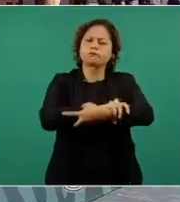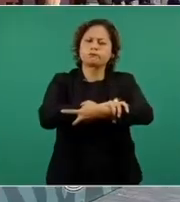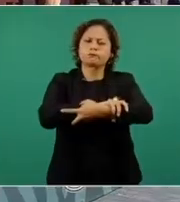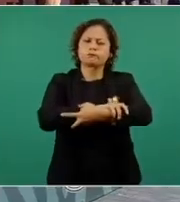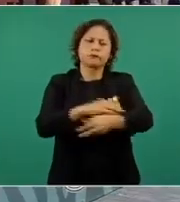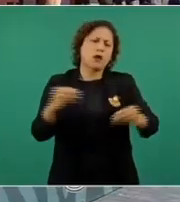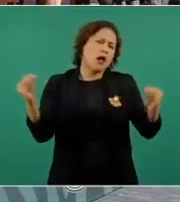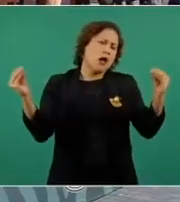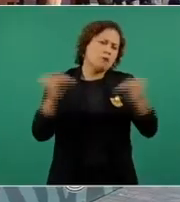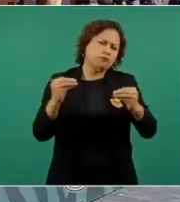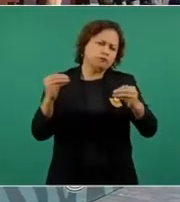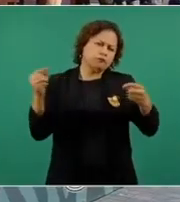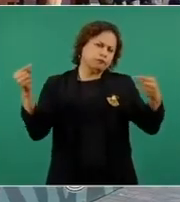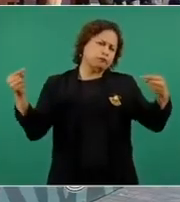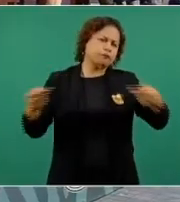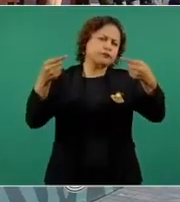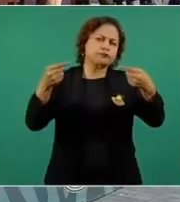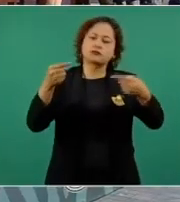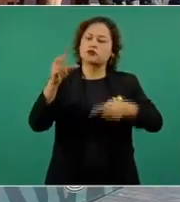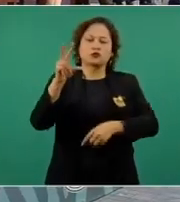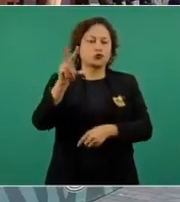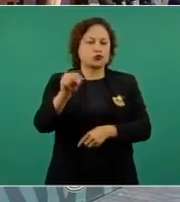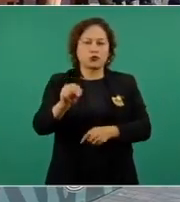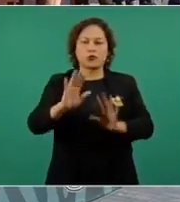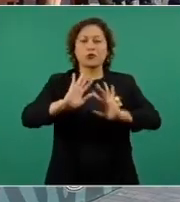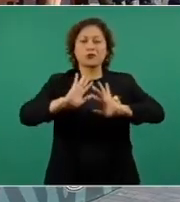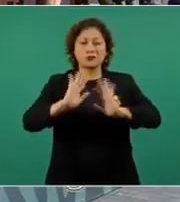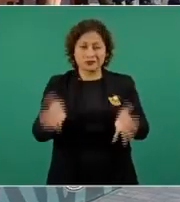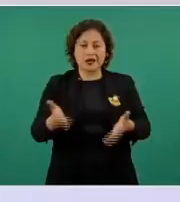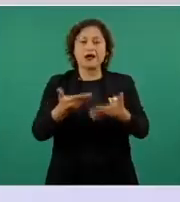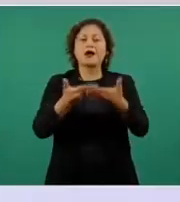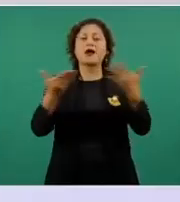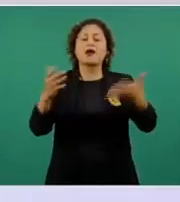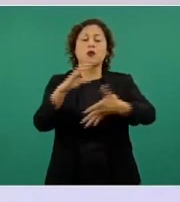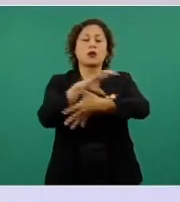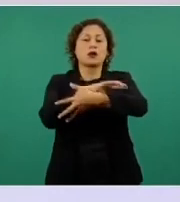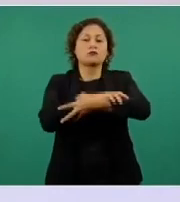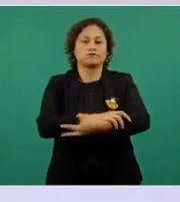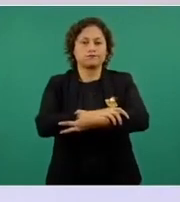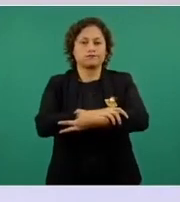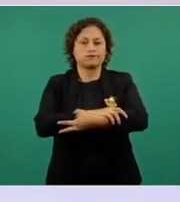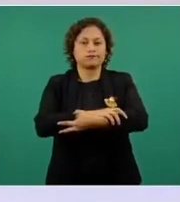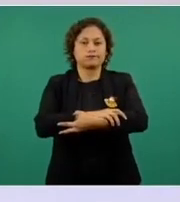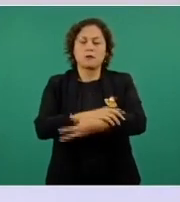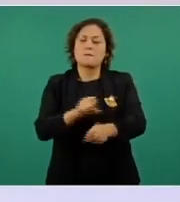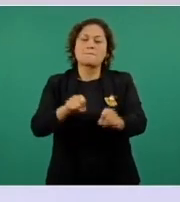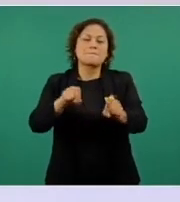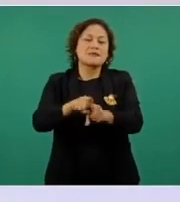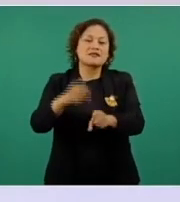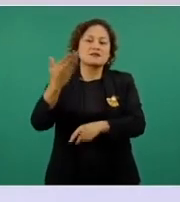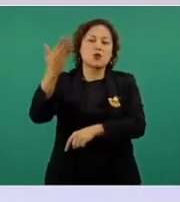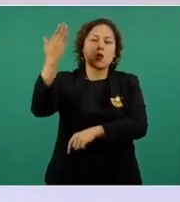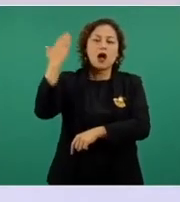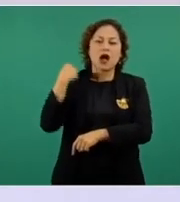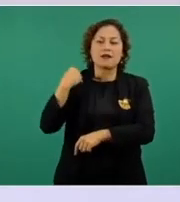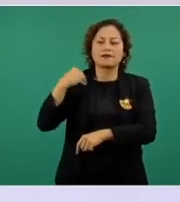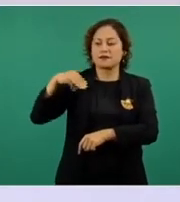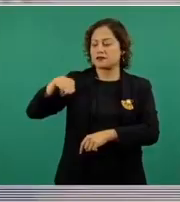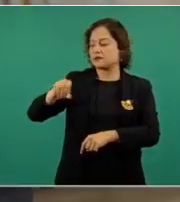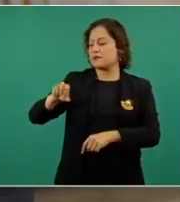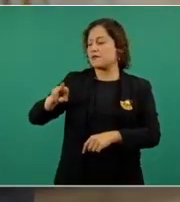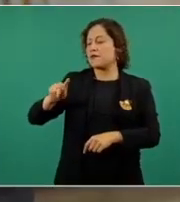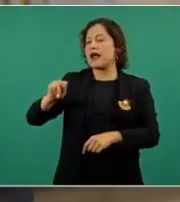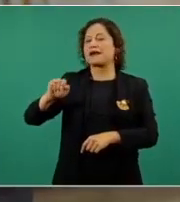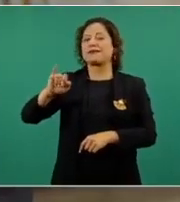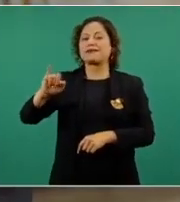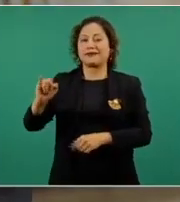como lo señalaba José Martí el